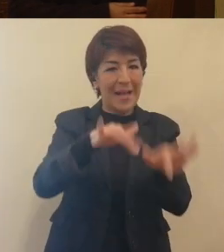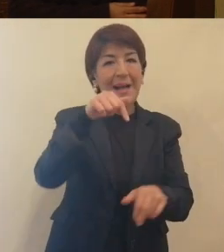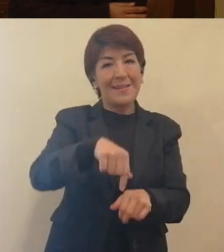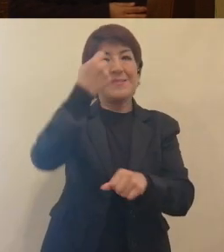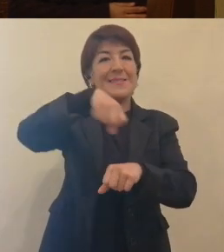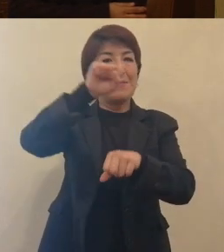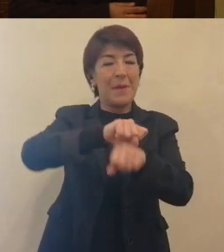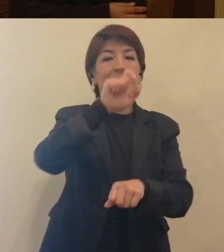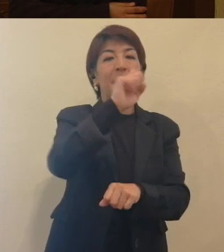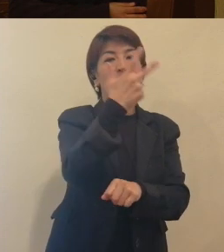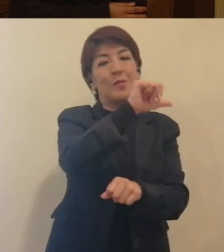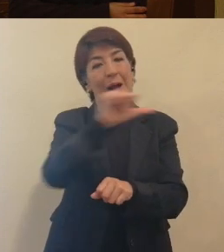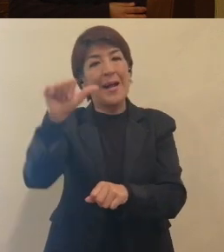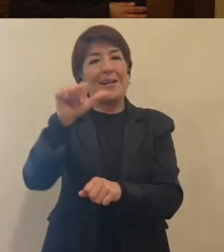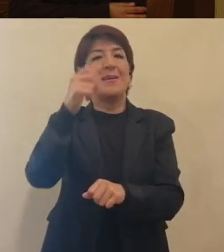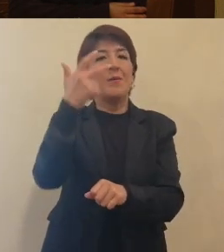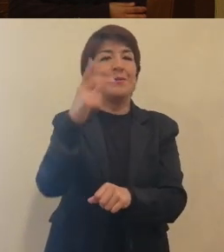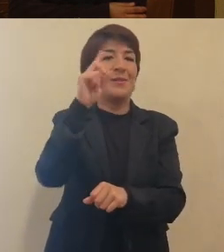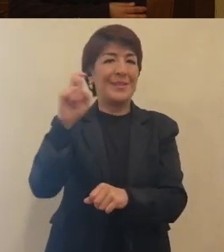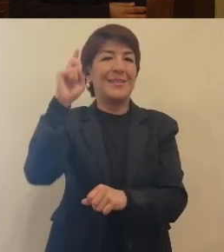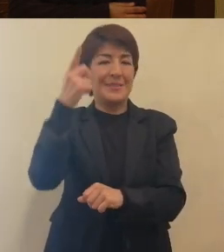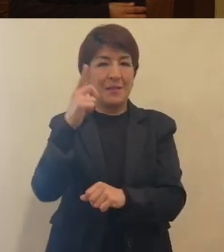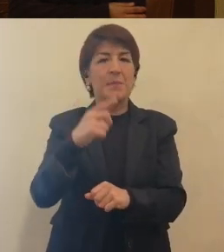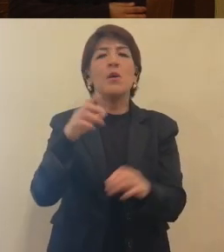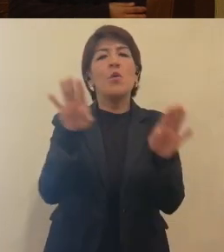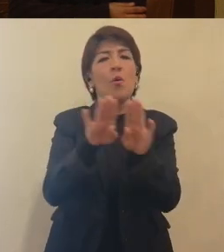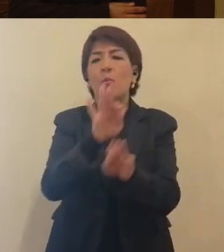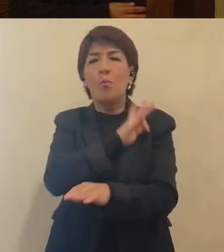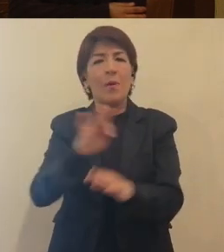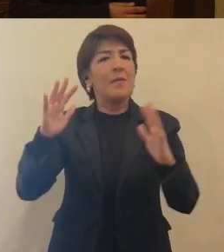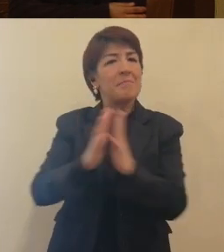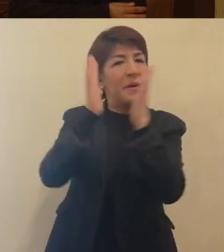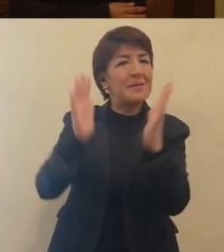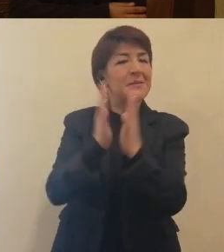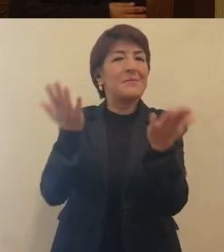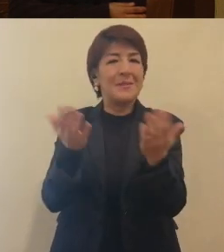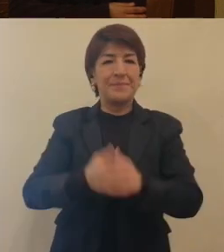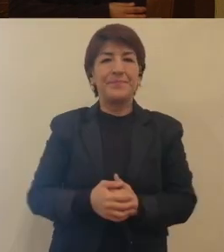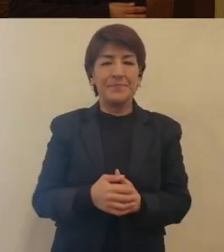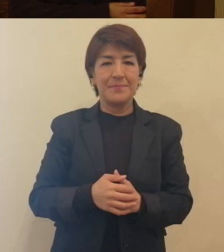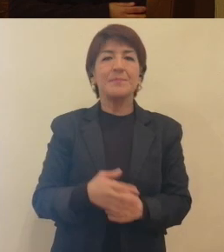la semana. Y doctor, ¿de qué manera podrá participar la comunidad académica?